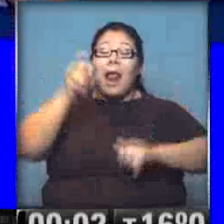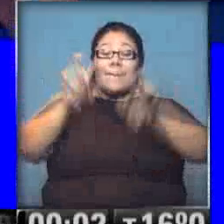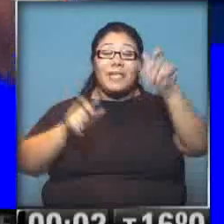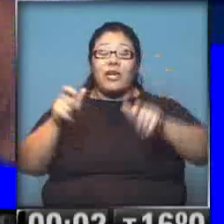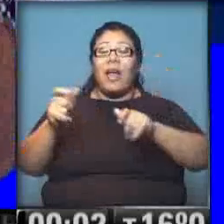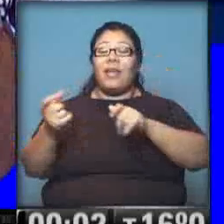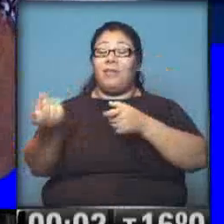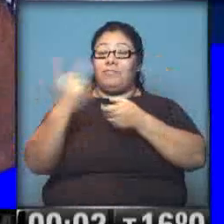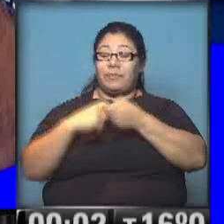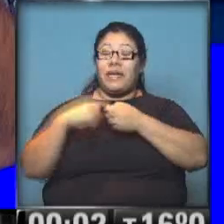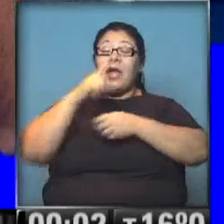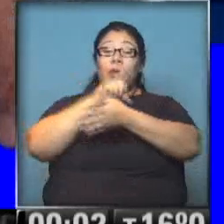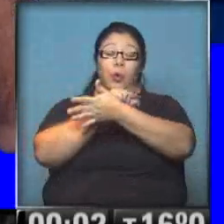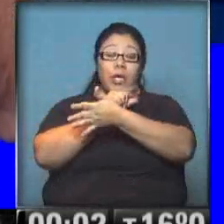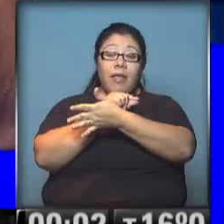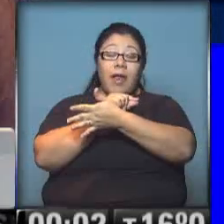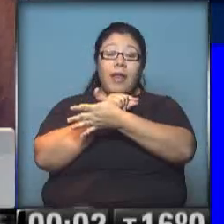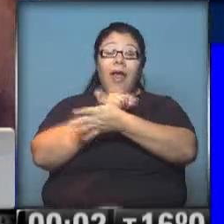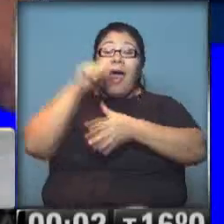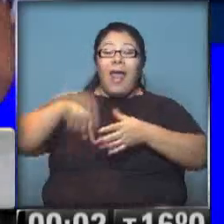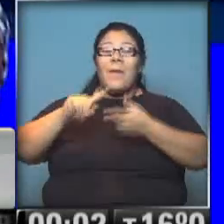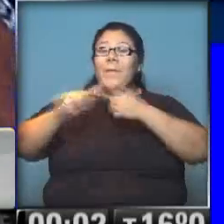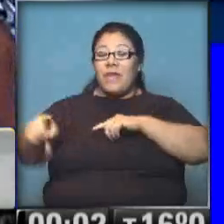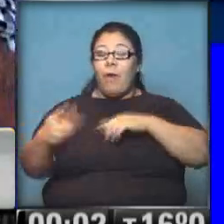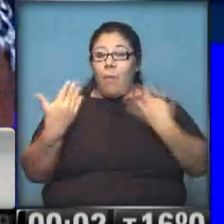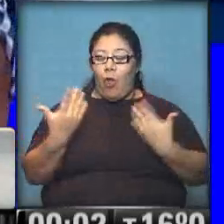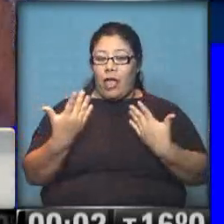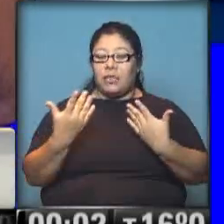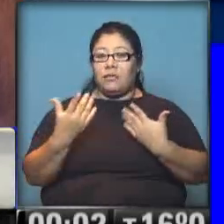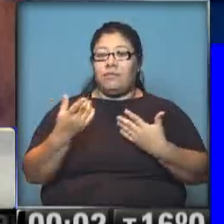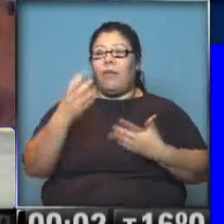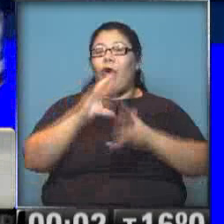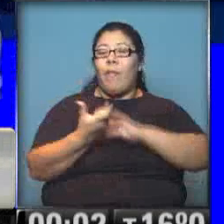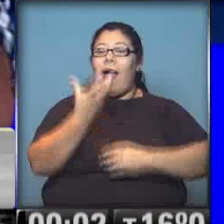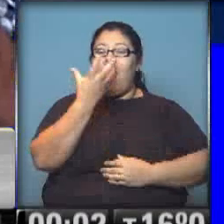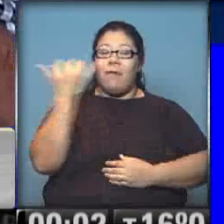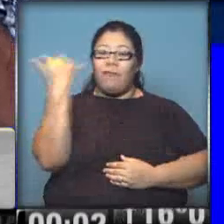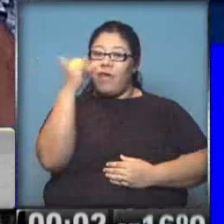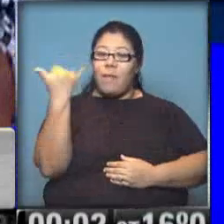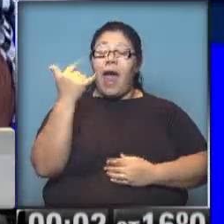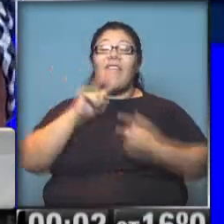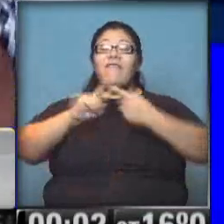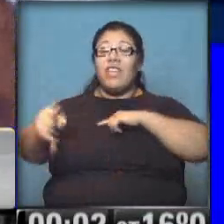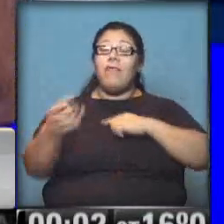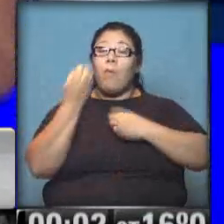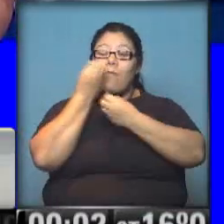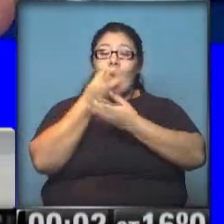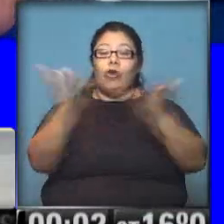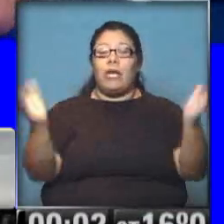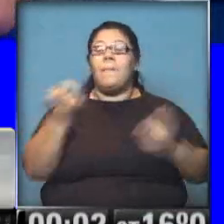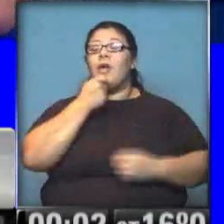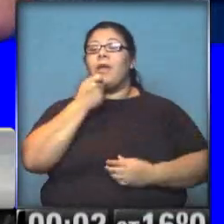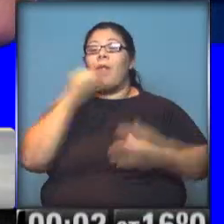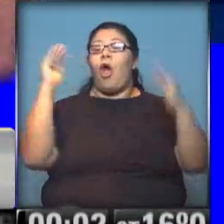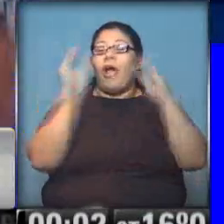Twitter en el momento en que vos empezás a transmitir en vivo desde tu celular. Esto puede servir para mostrar tu casa, para mostrar, por ejemplo,